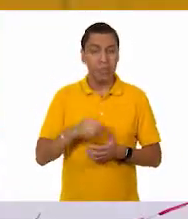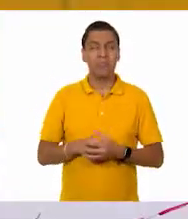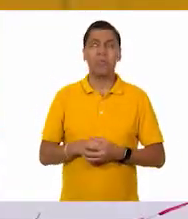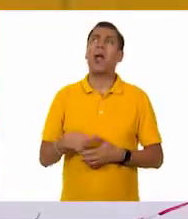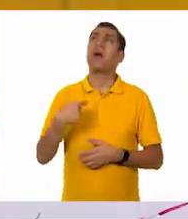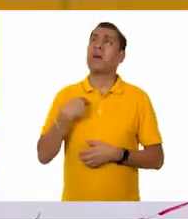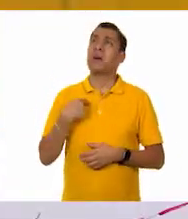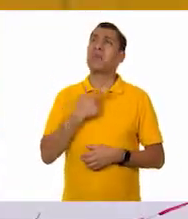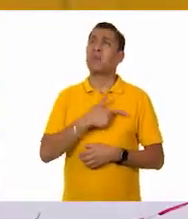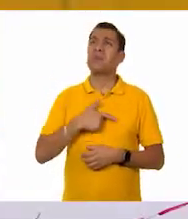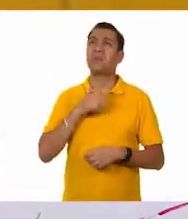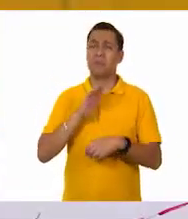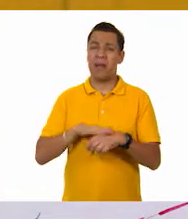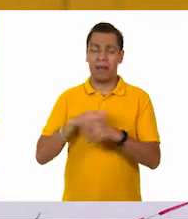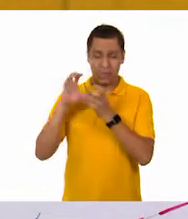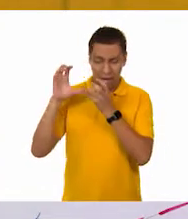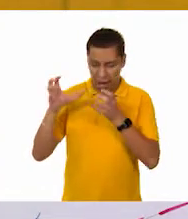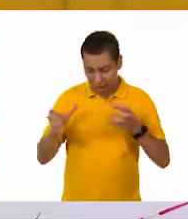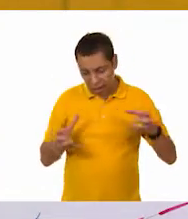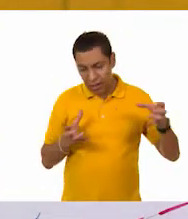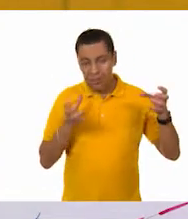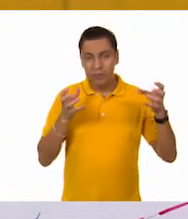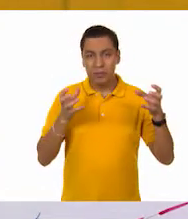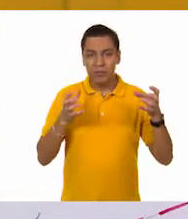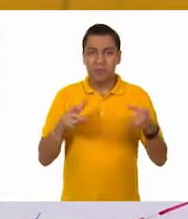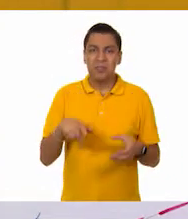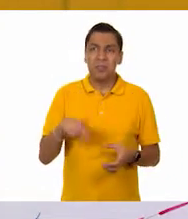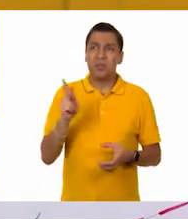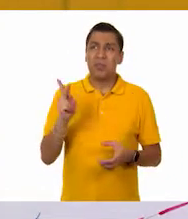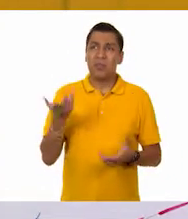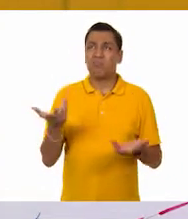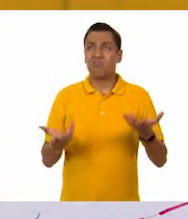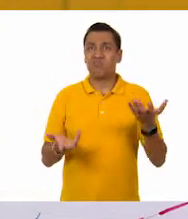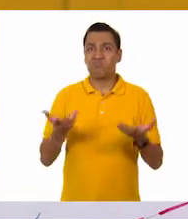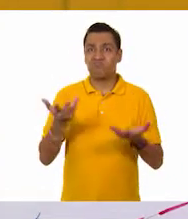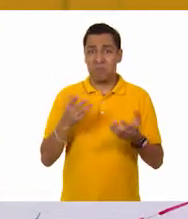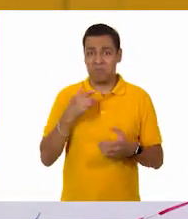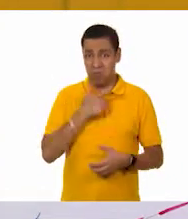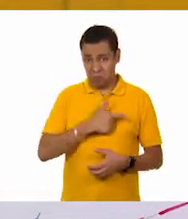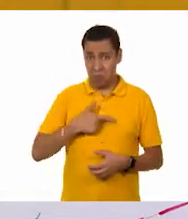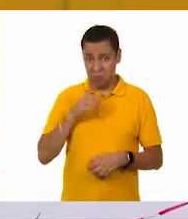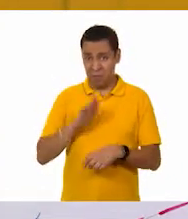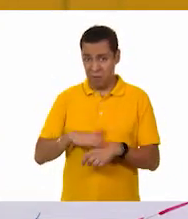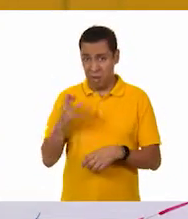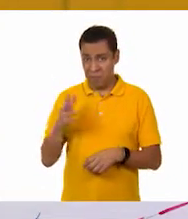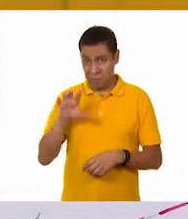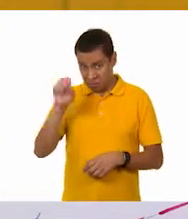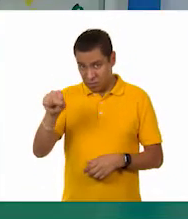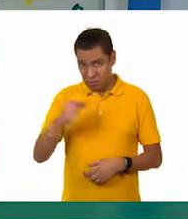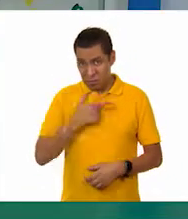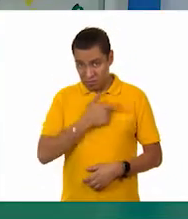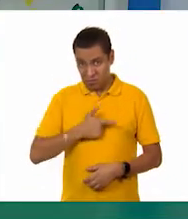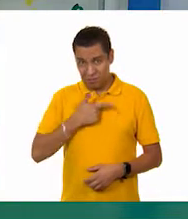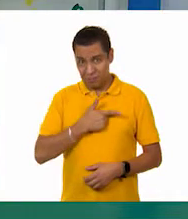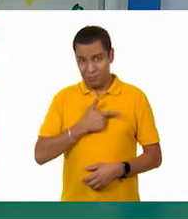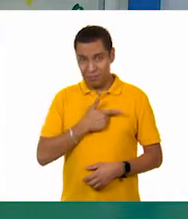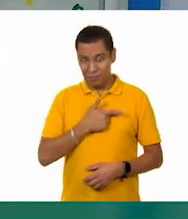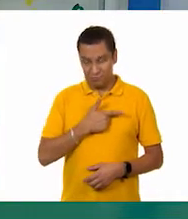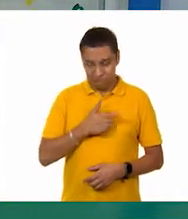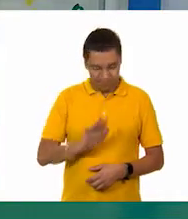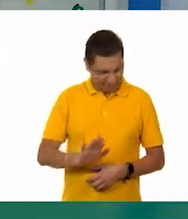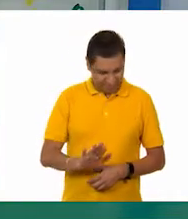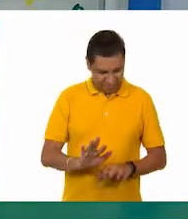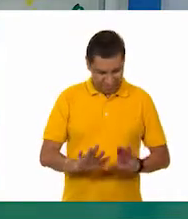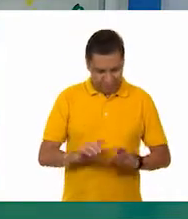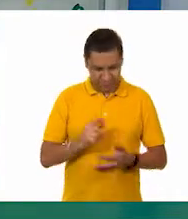sandía. ¿Sí? Pero, ¿pero qué? ¿Hay que elegir por lo que nos gusta más? En este caso, vamos a ayudar entonces a